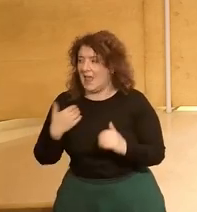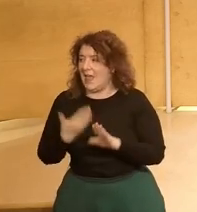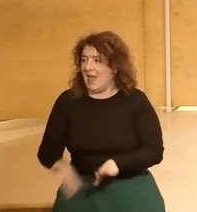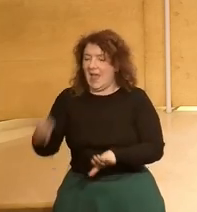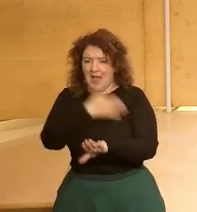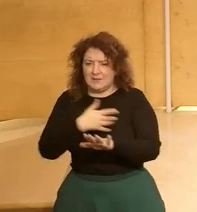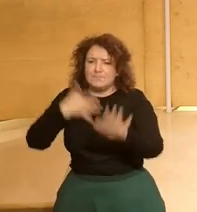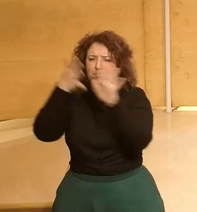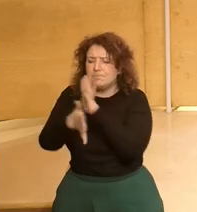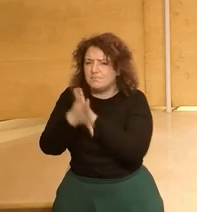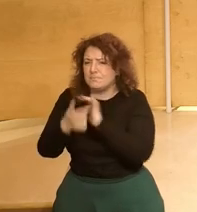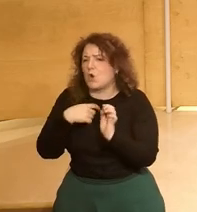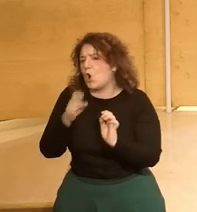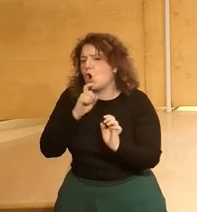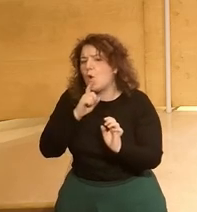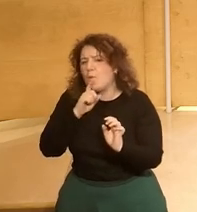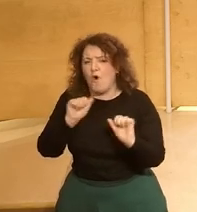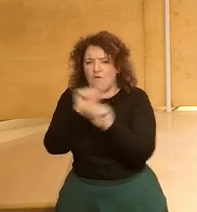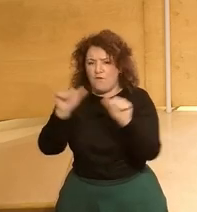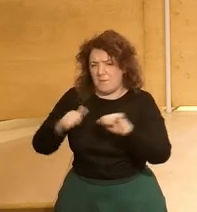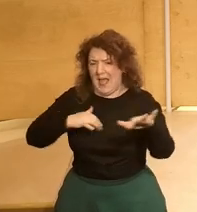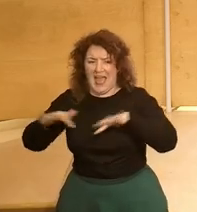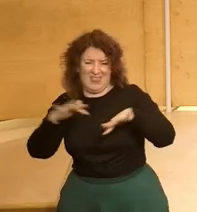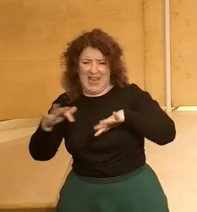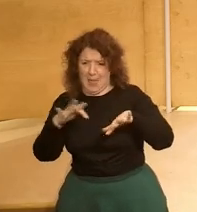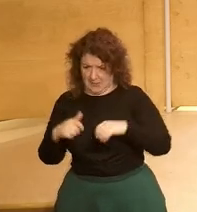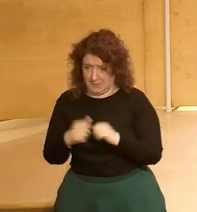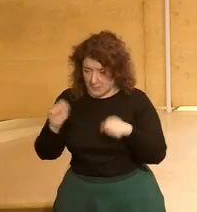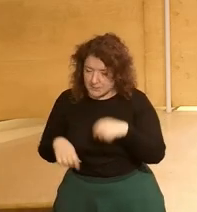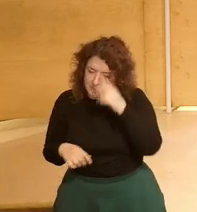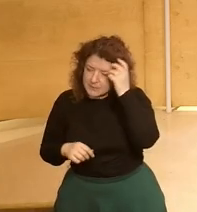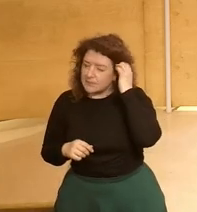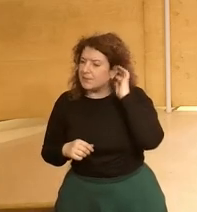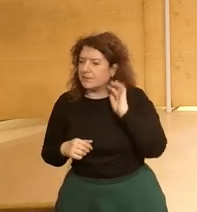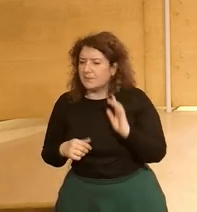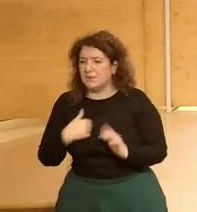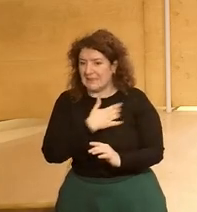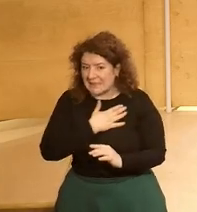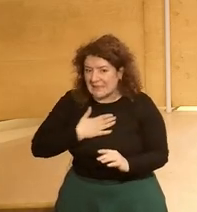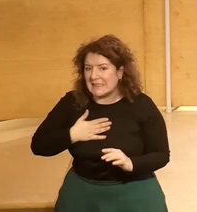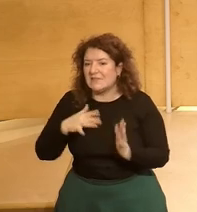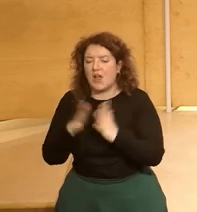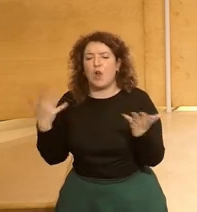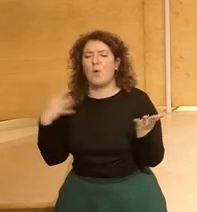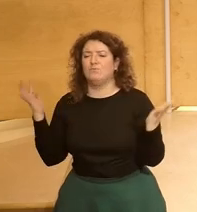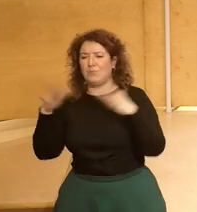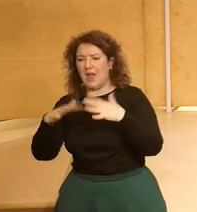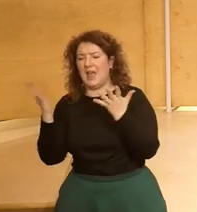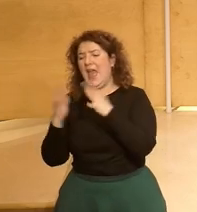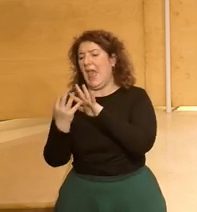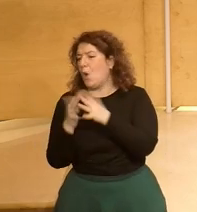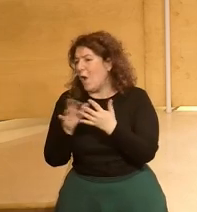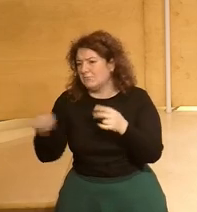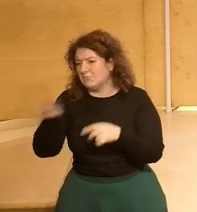rápidamente, voy a repetir rápidamente cuál es la dinámica de la conversación. Queremos hacer hincapié en eso, es un encuentro para la conversación.